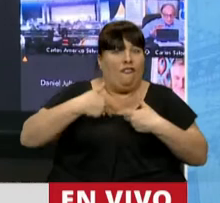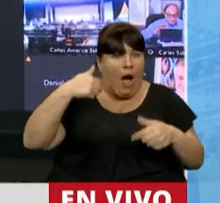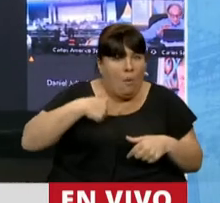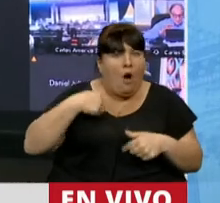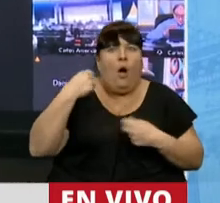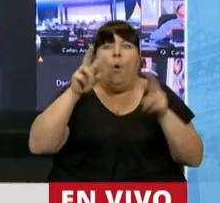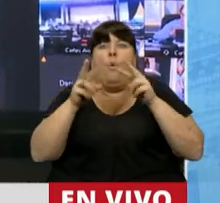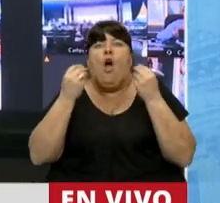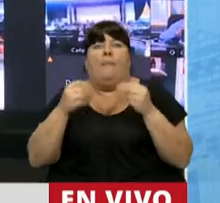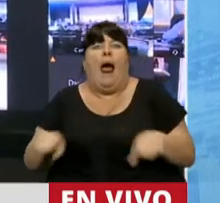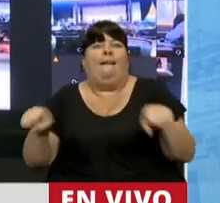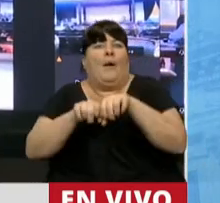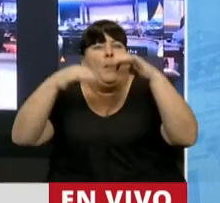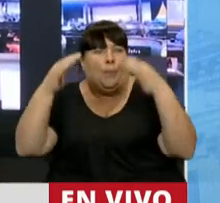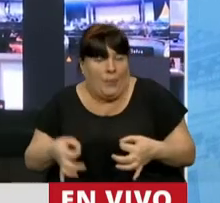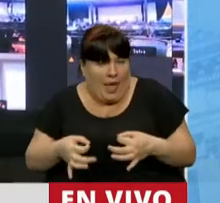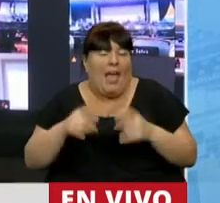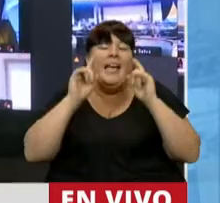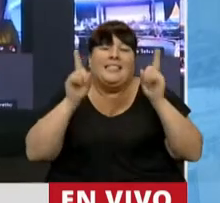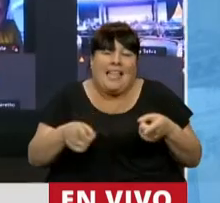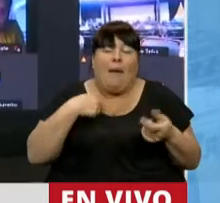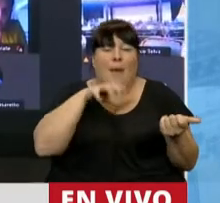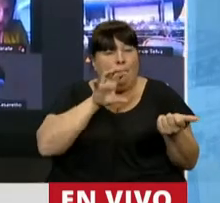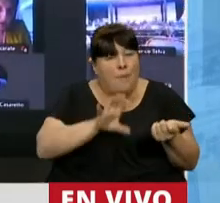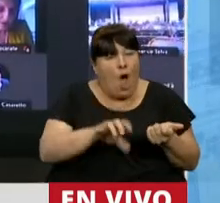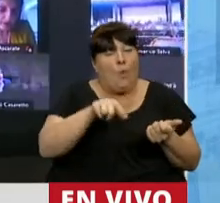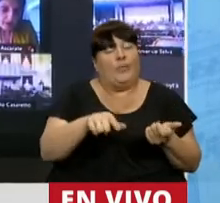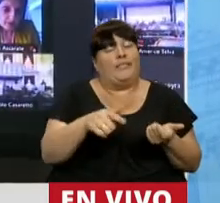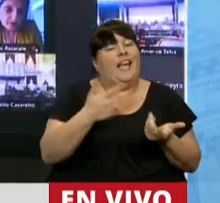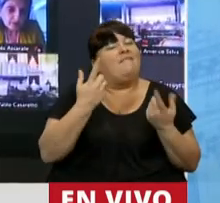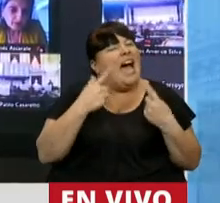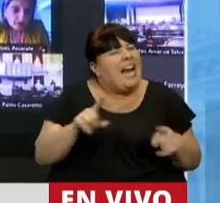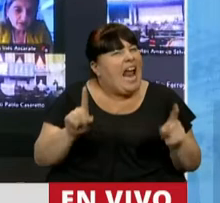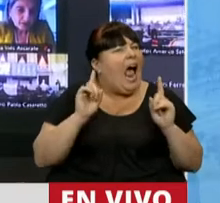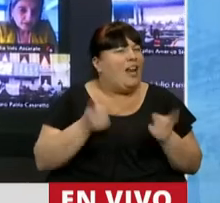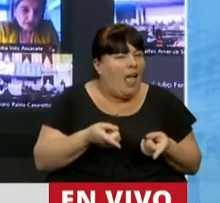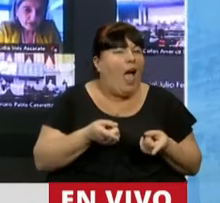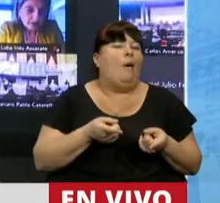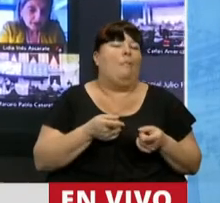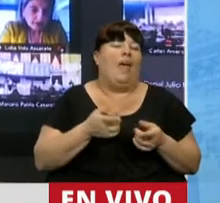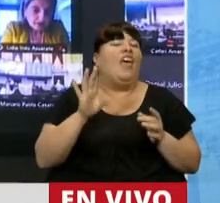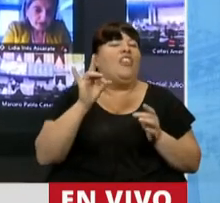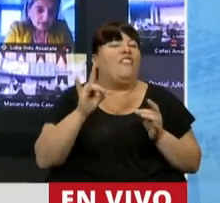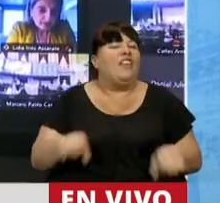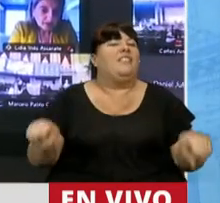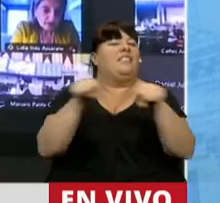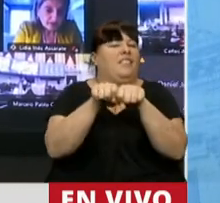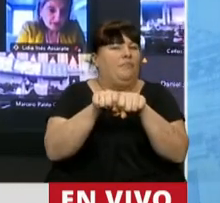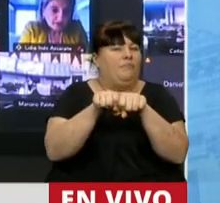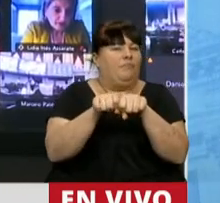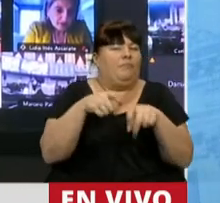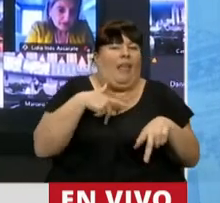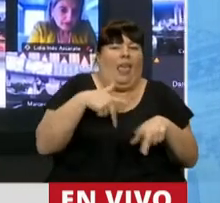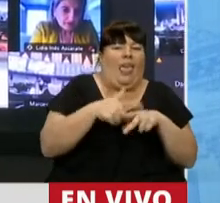a que consiga tener buena conectividad. Cosa que también en esta provincia, por alguna extraña razón, también es difícil. ¿Qué estaba